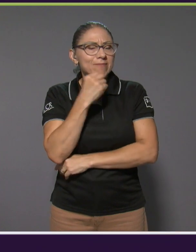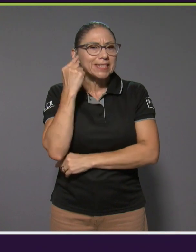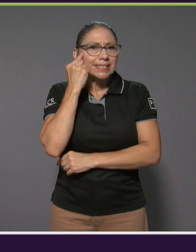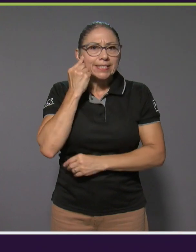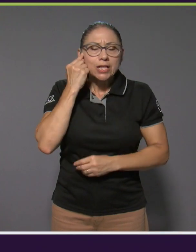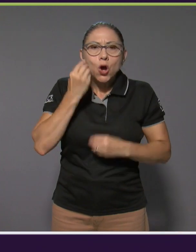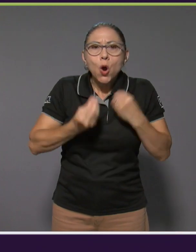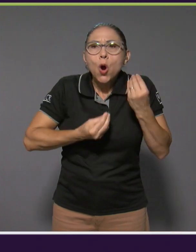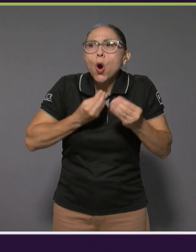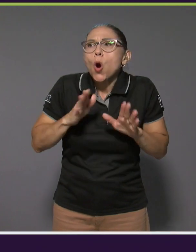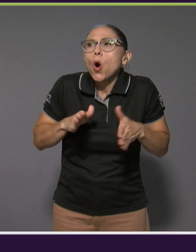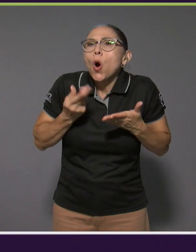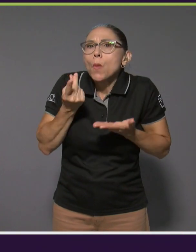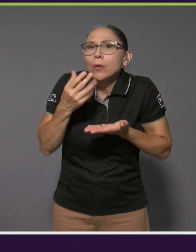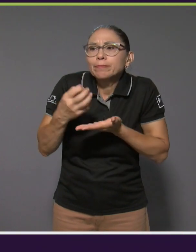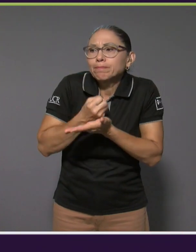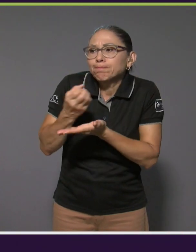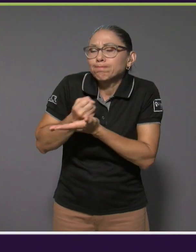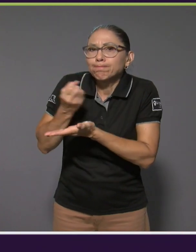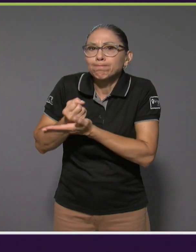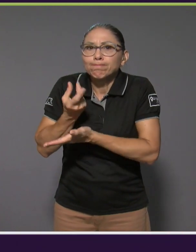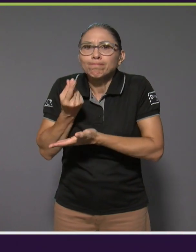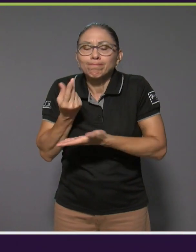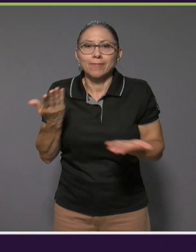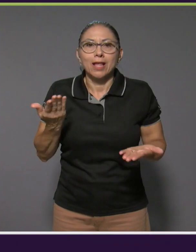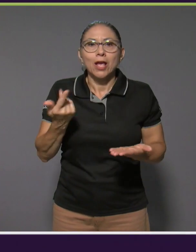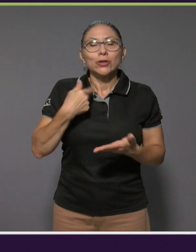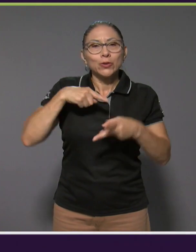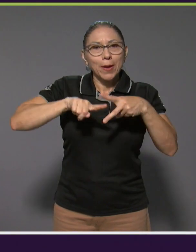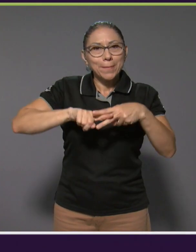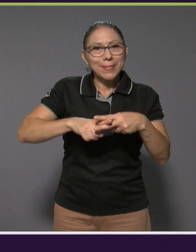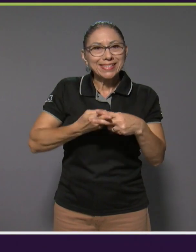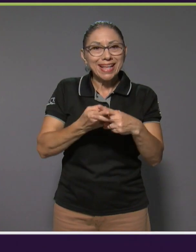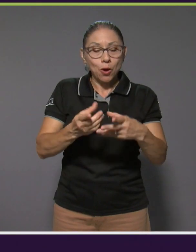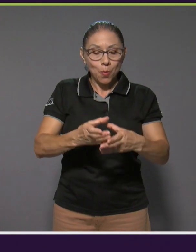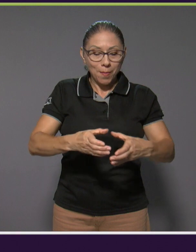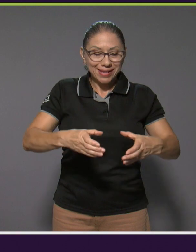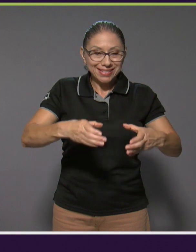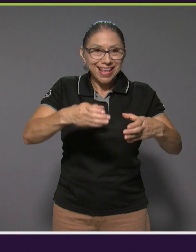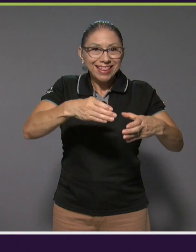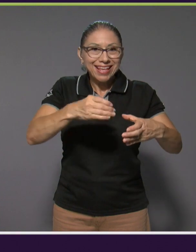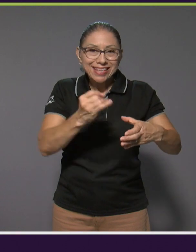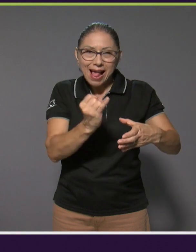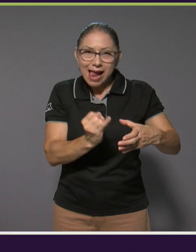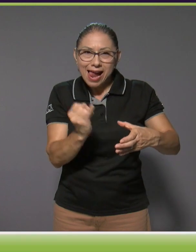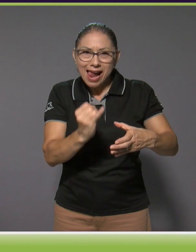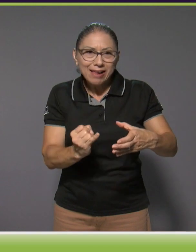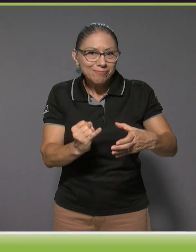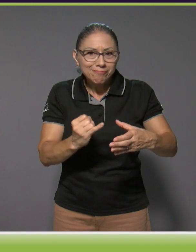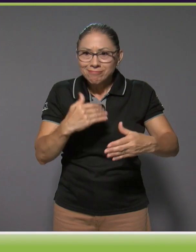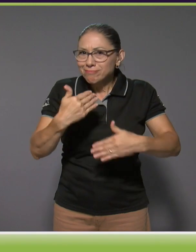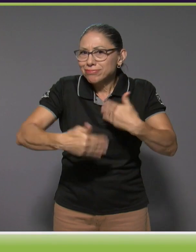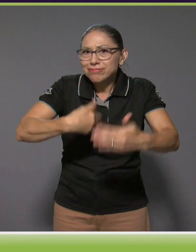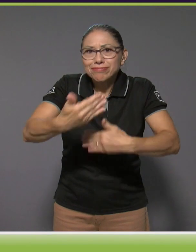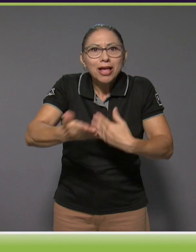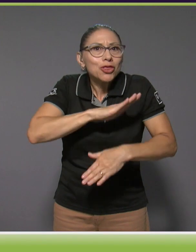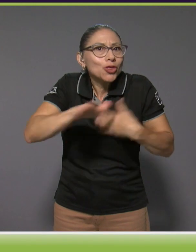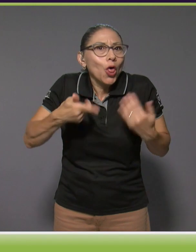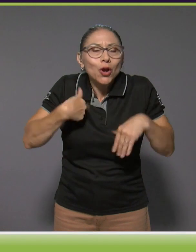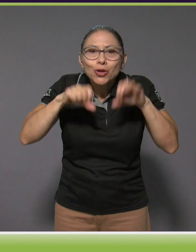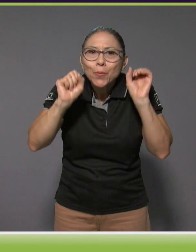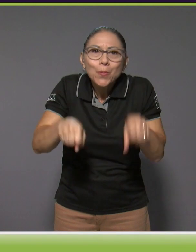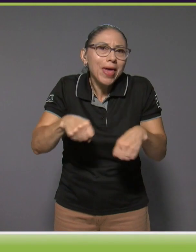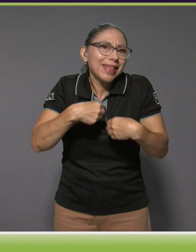de extra para la casa. Empecé a pintar macetas y de ahí para arriba todo lo que pueda pintar,